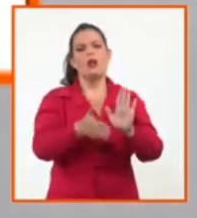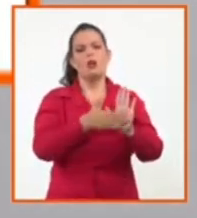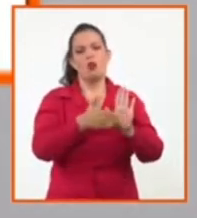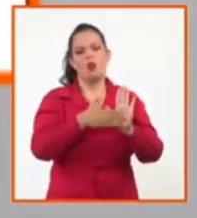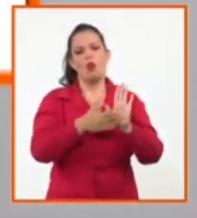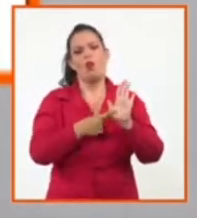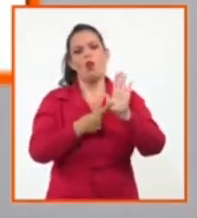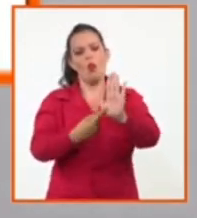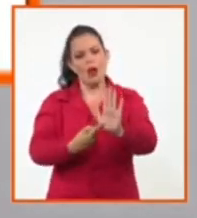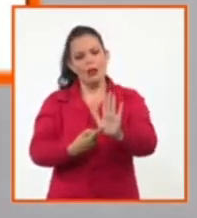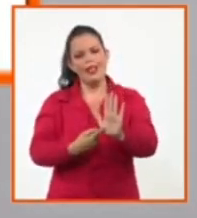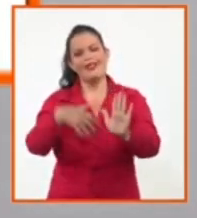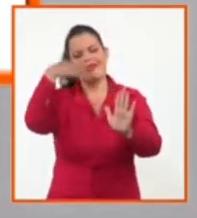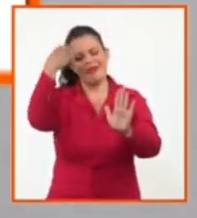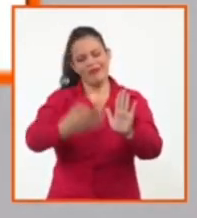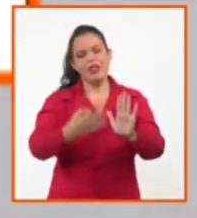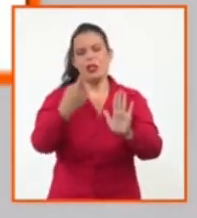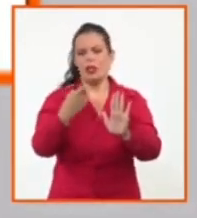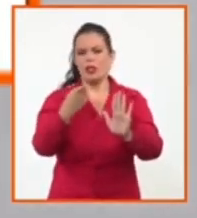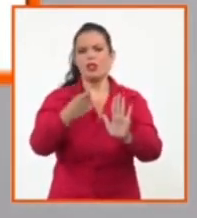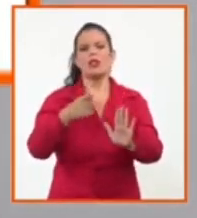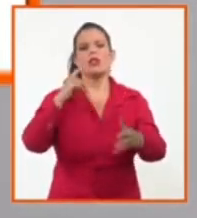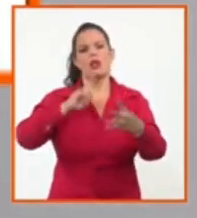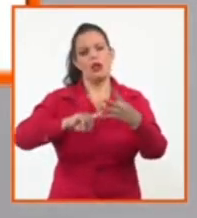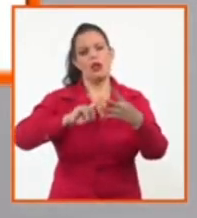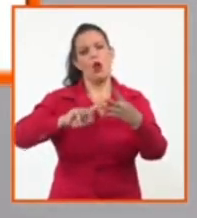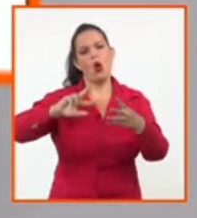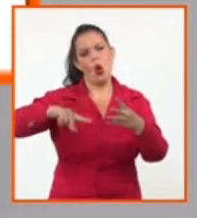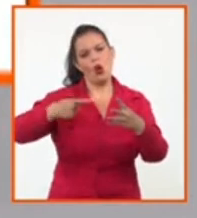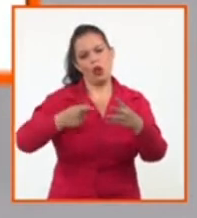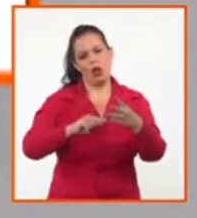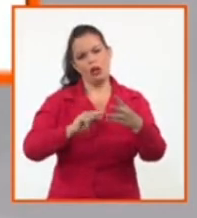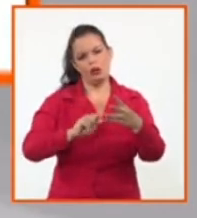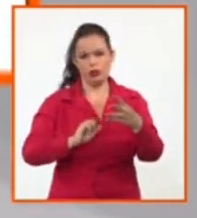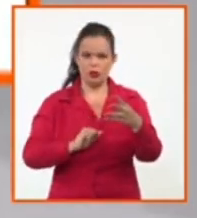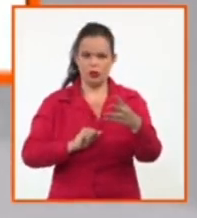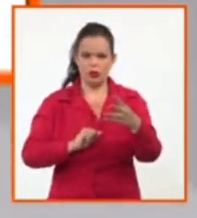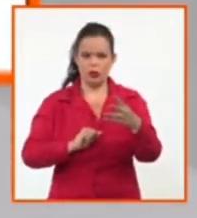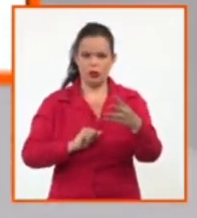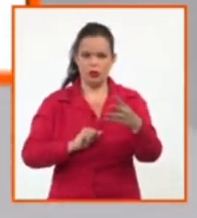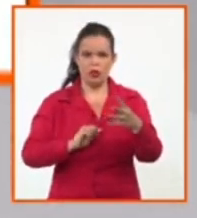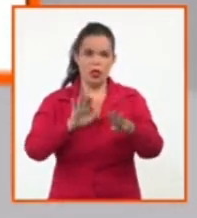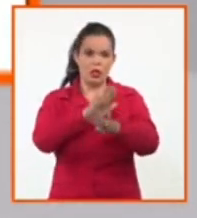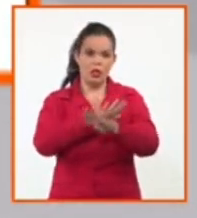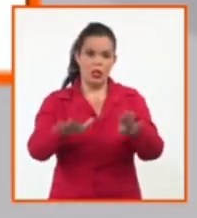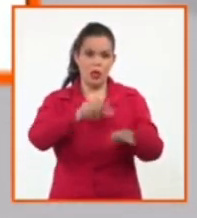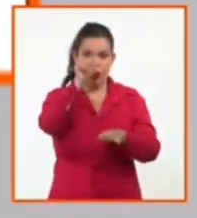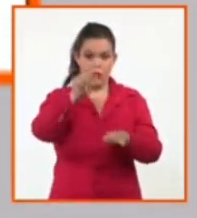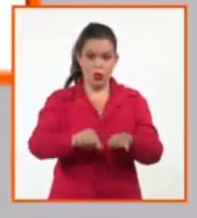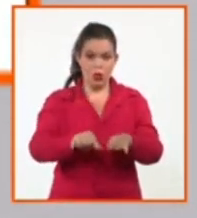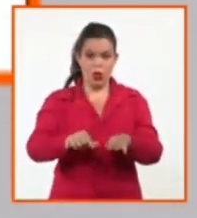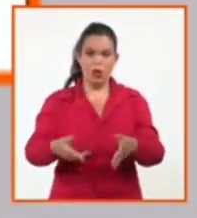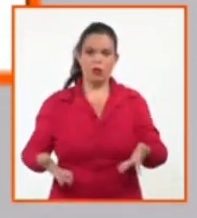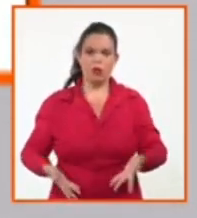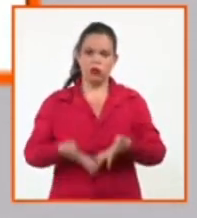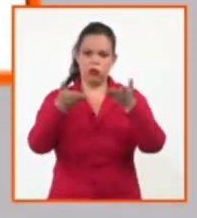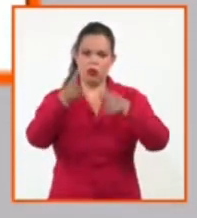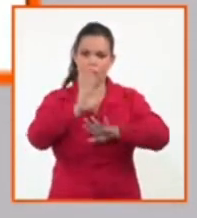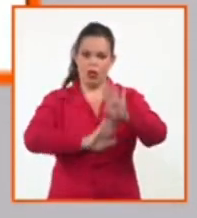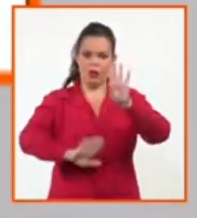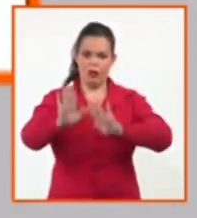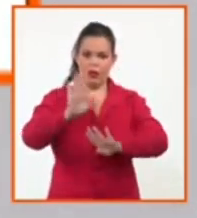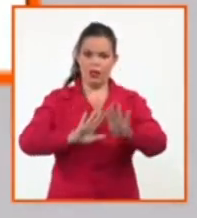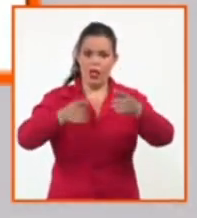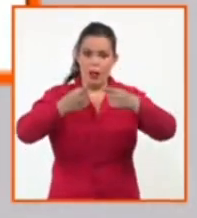refuerzo. Sobre la base de una prima inmunización, o sea, las personas ya tenían una inmunidad, tenían una memoria y